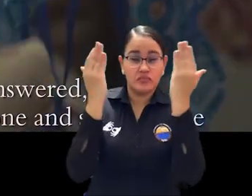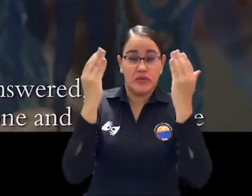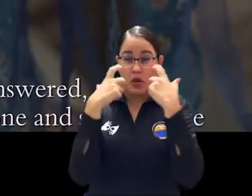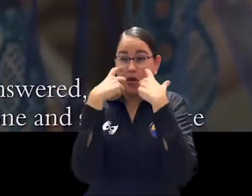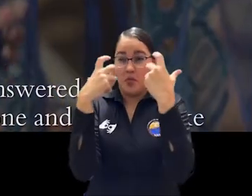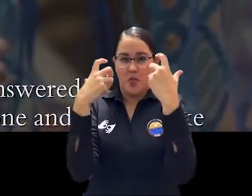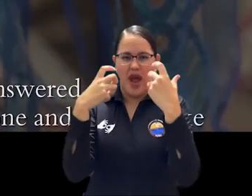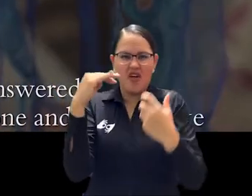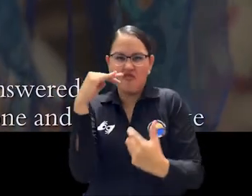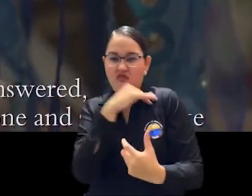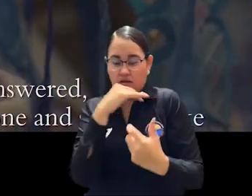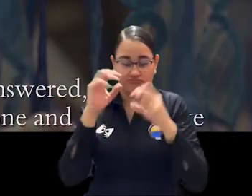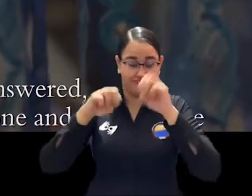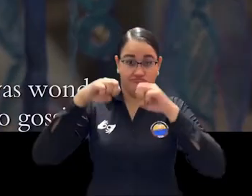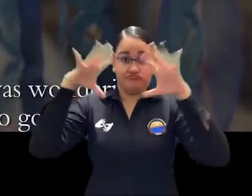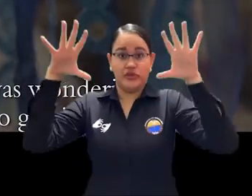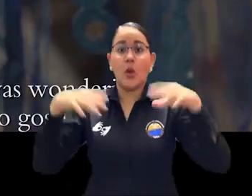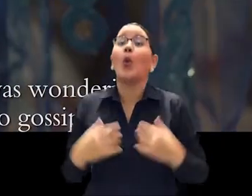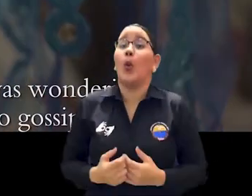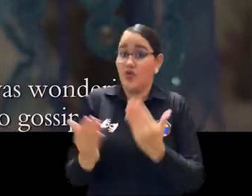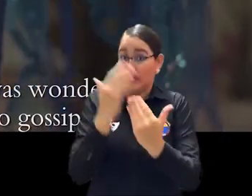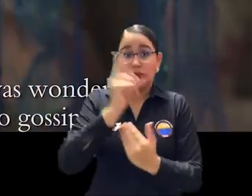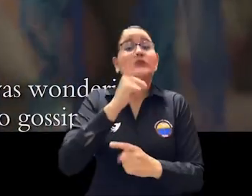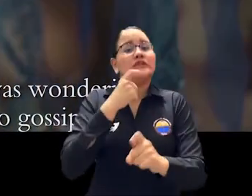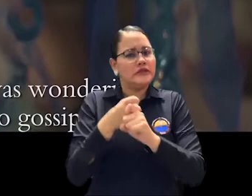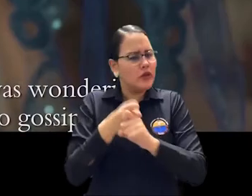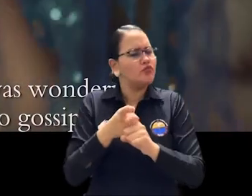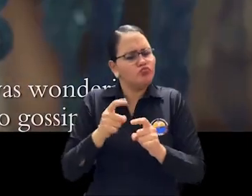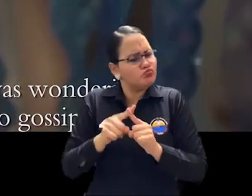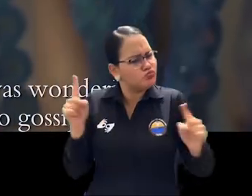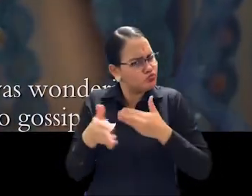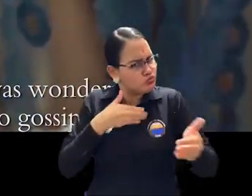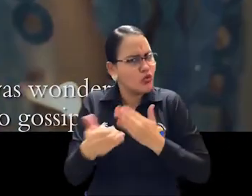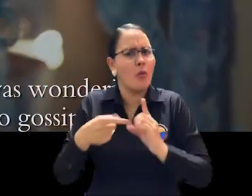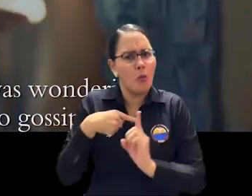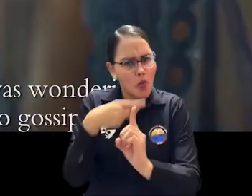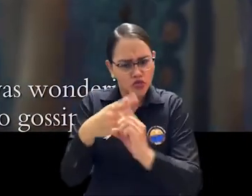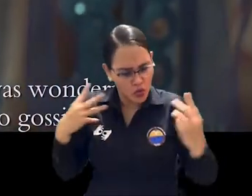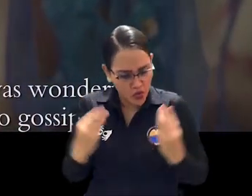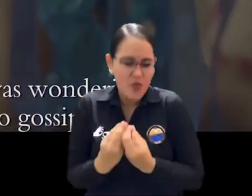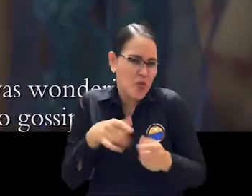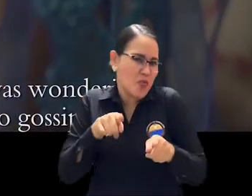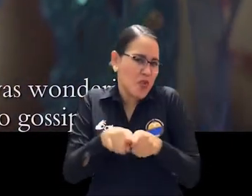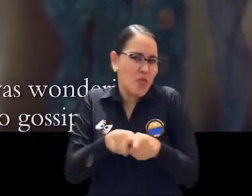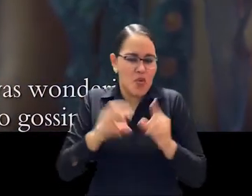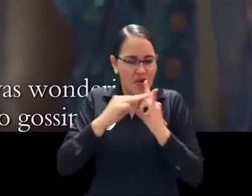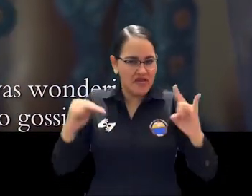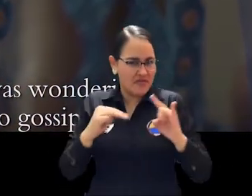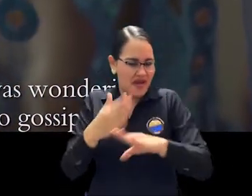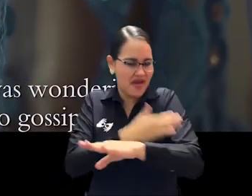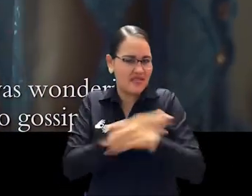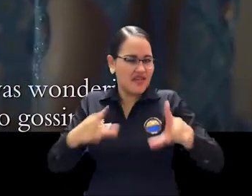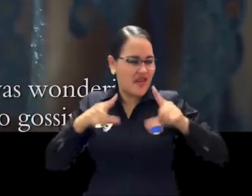que conformaba por egresados estudiantes del programa Cine de la Universidad de Magdalena. Como, ay, ¿cómo así que no tiene? Y yo,